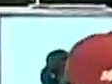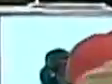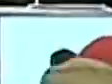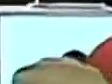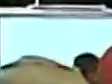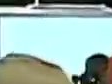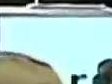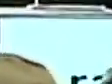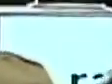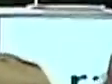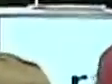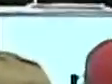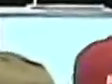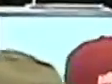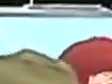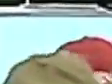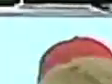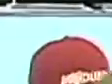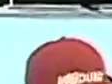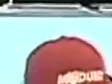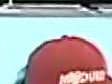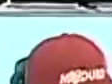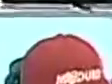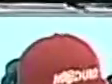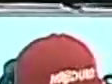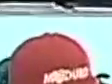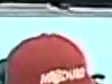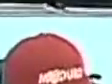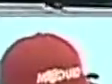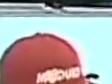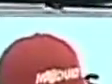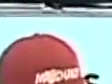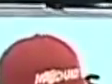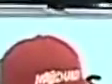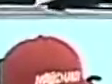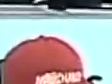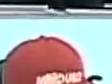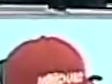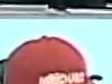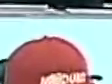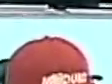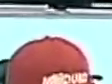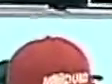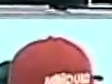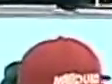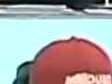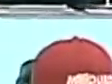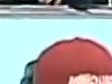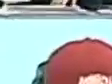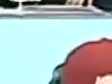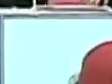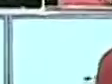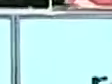malo de ti, porque mi vida te marcha así, tú ves.